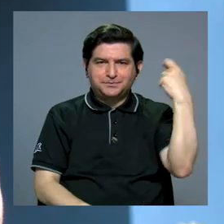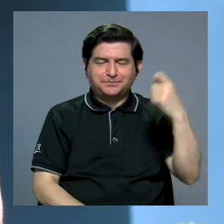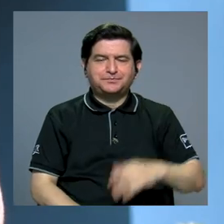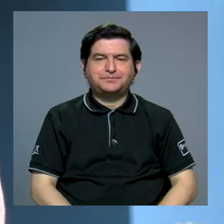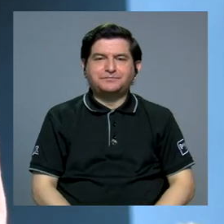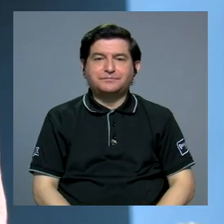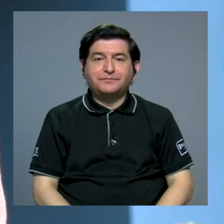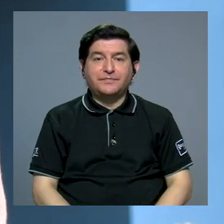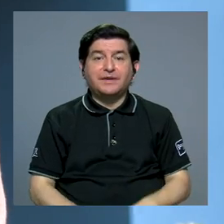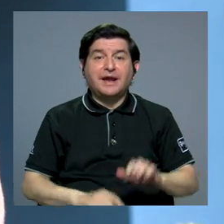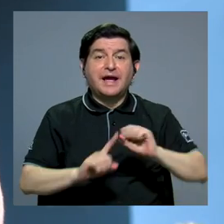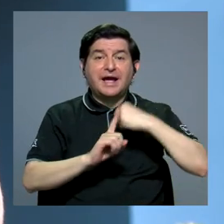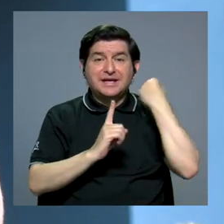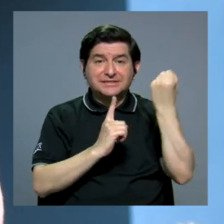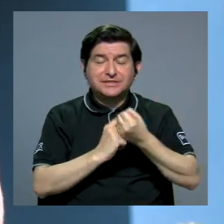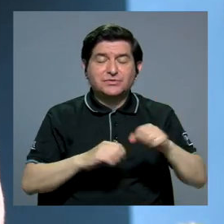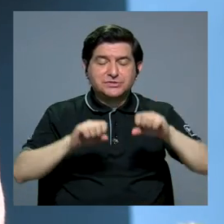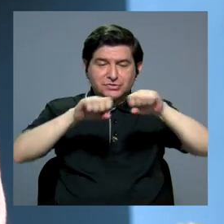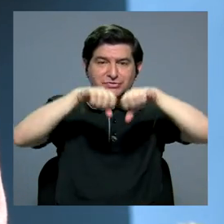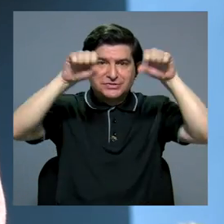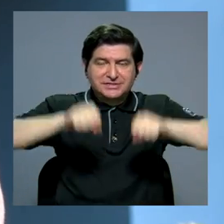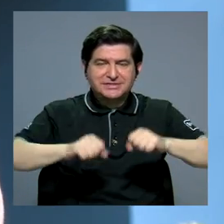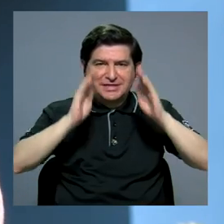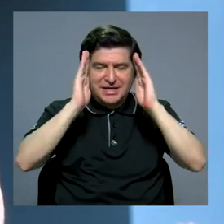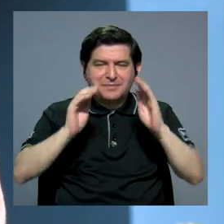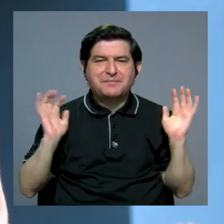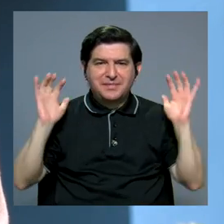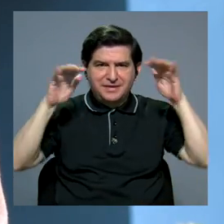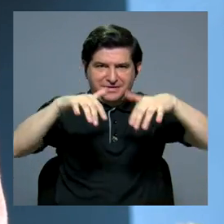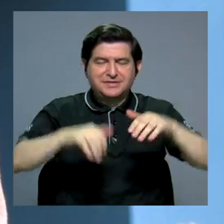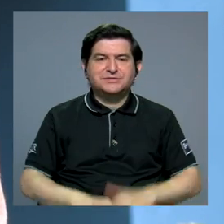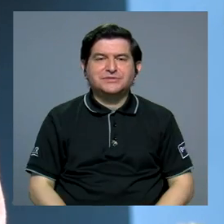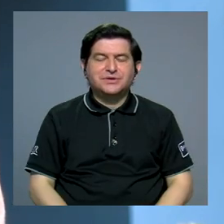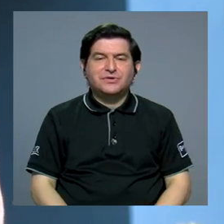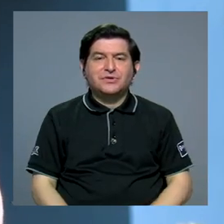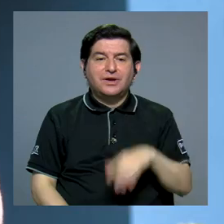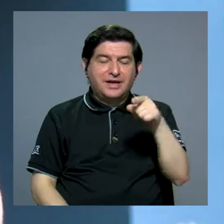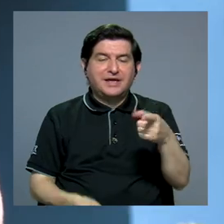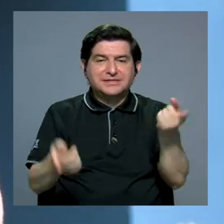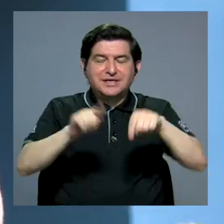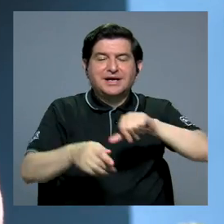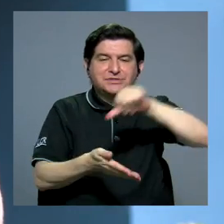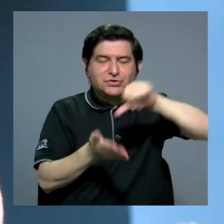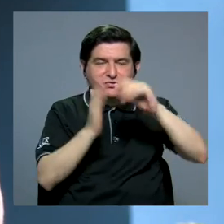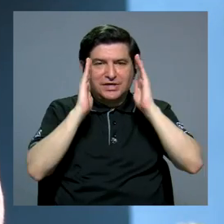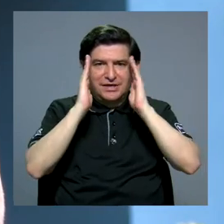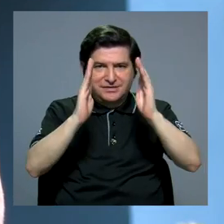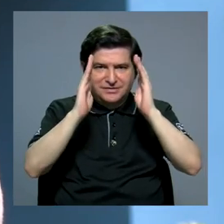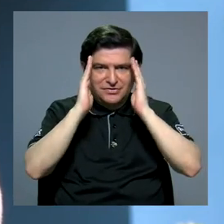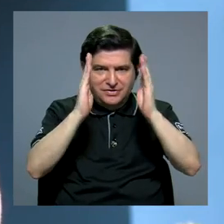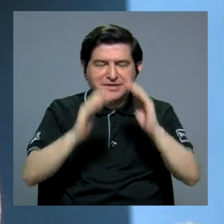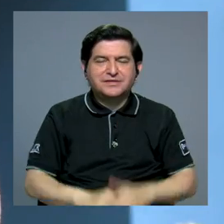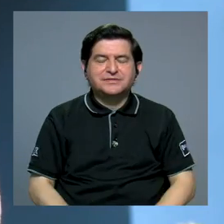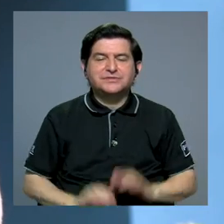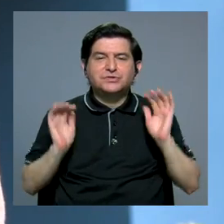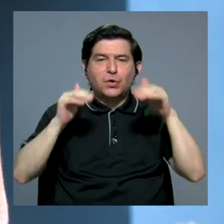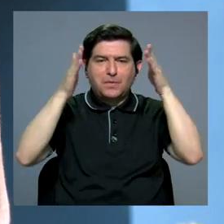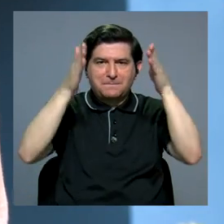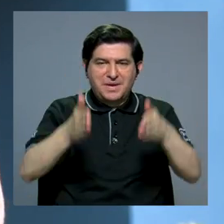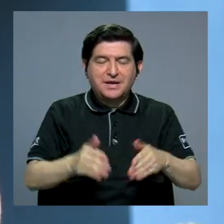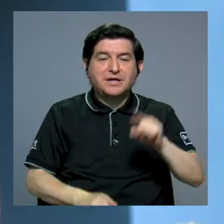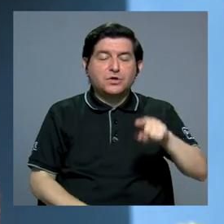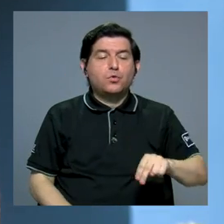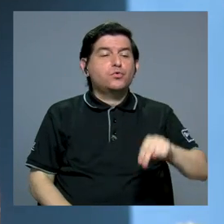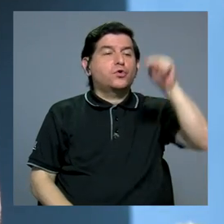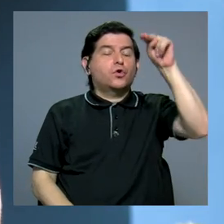de eso se genera todo un sistema de atención migratorio con lo que se llamó los CATEM o Centros de Atención para Migrantes,